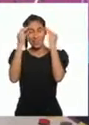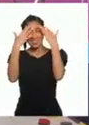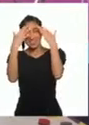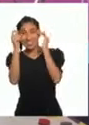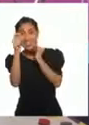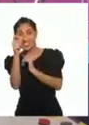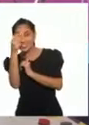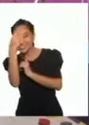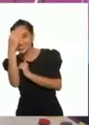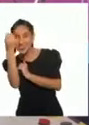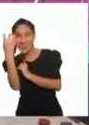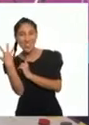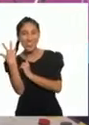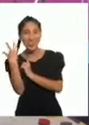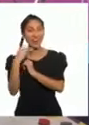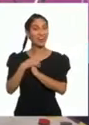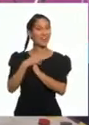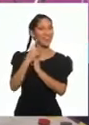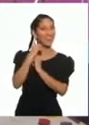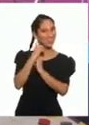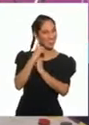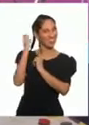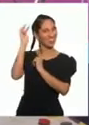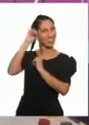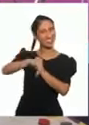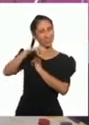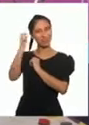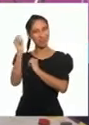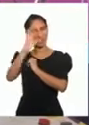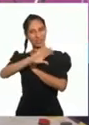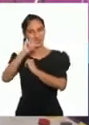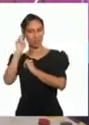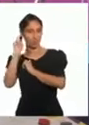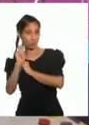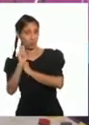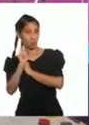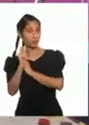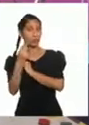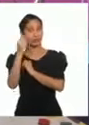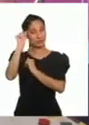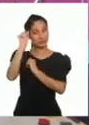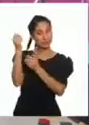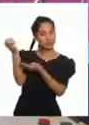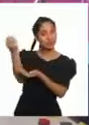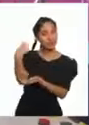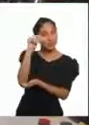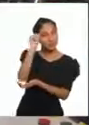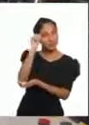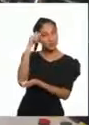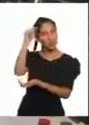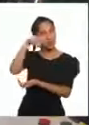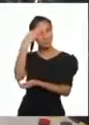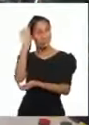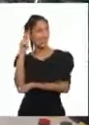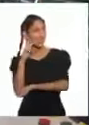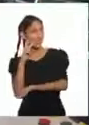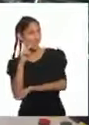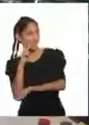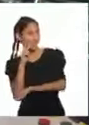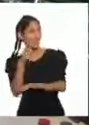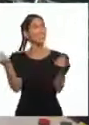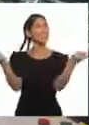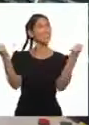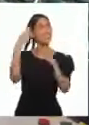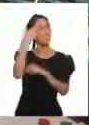Macabot Nos está haciendo recordar Que es viernes Y los viernes Tenemos